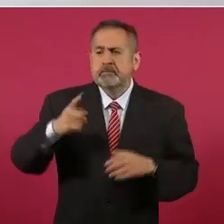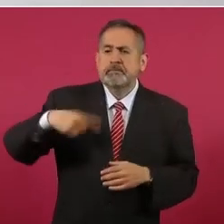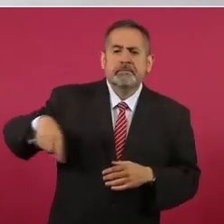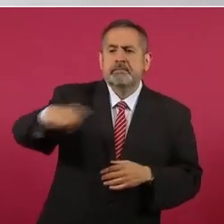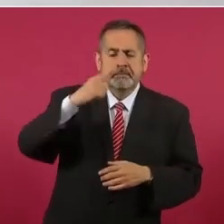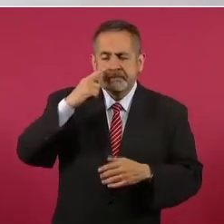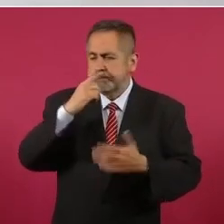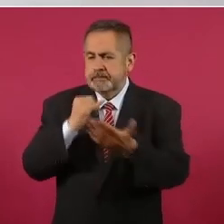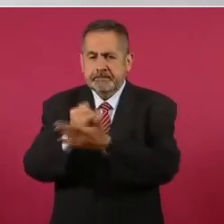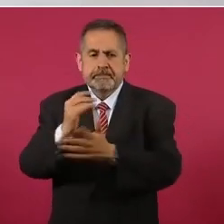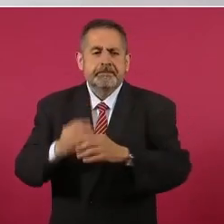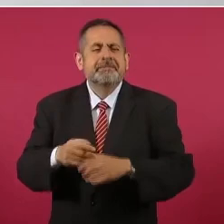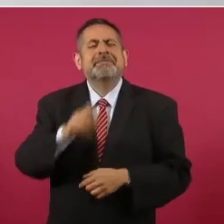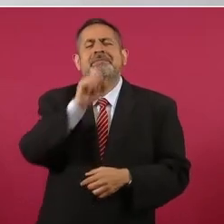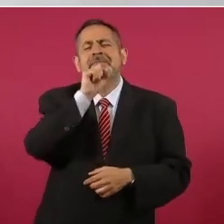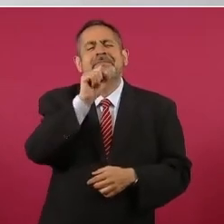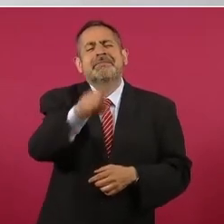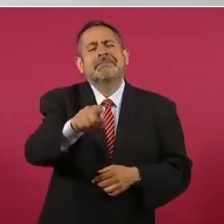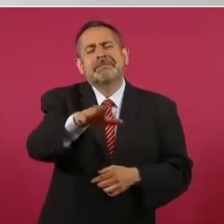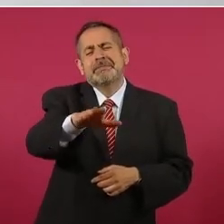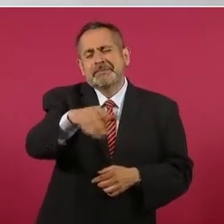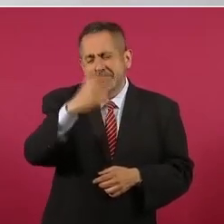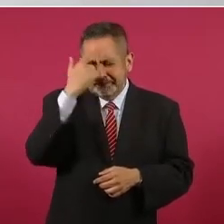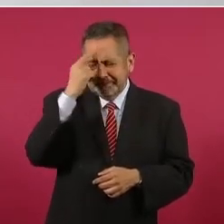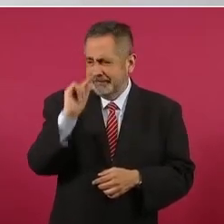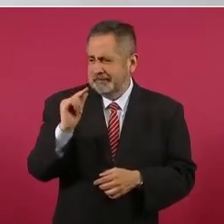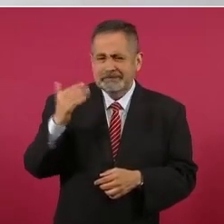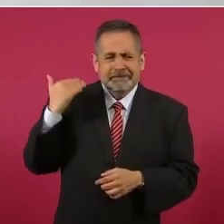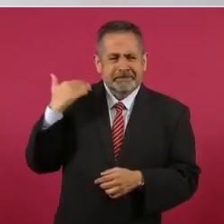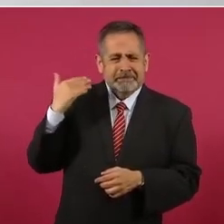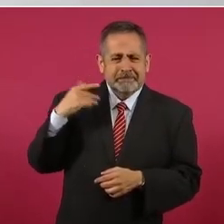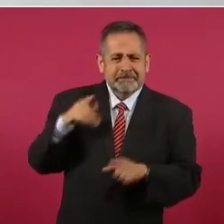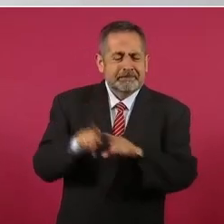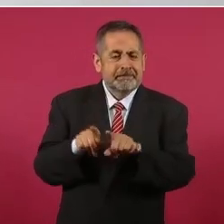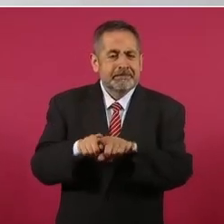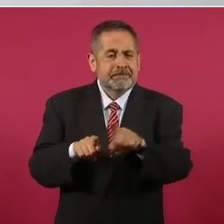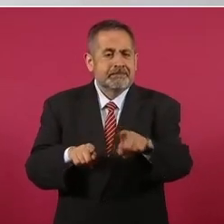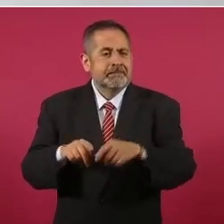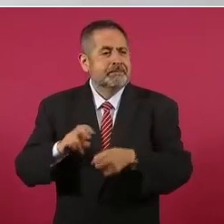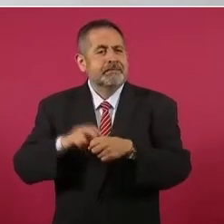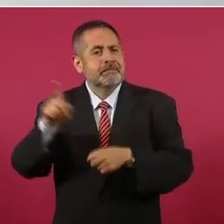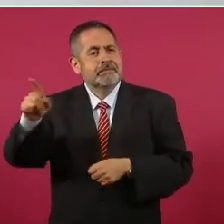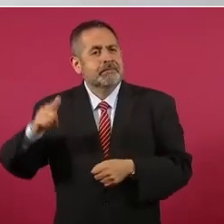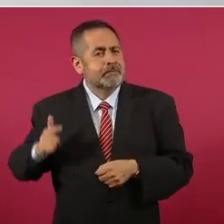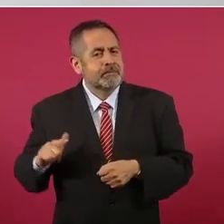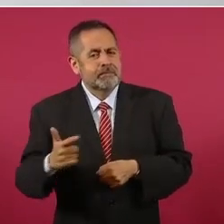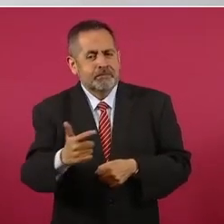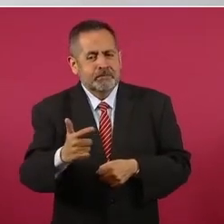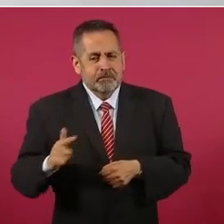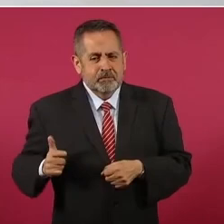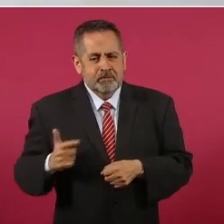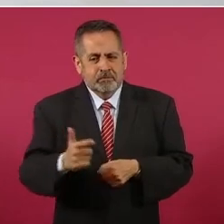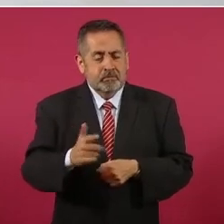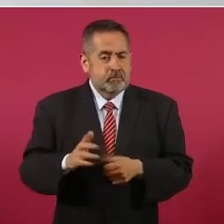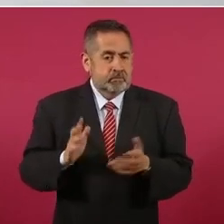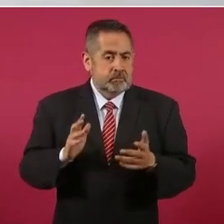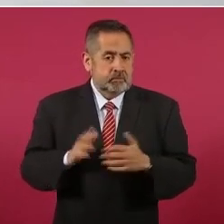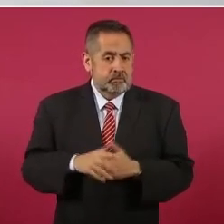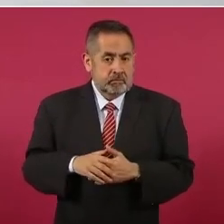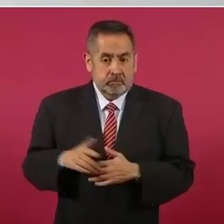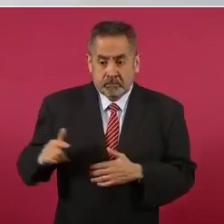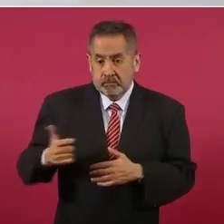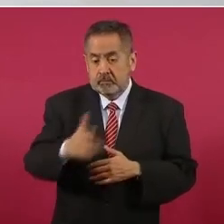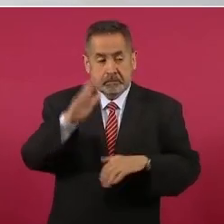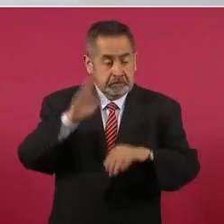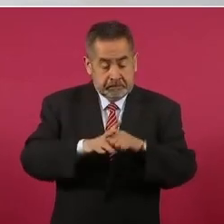Es lo que sucedió recientemente en Guanajuato. Es uno de los estados